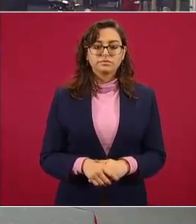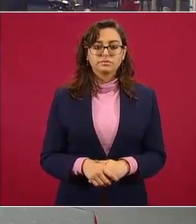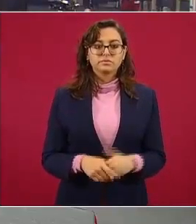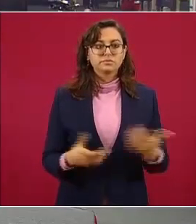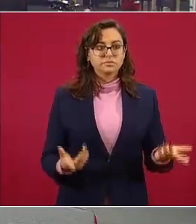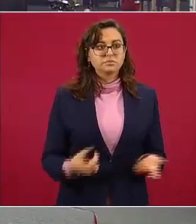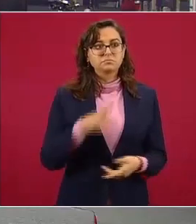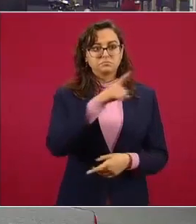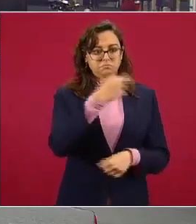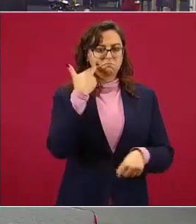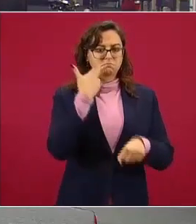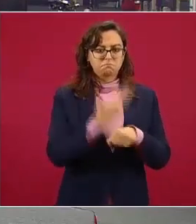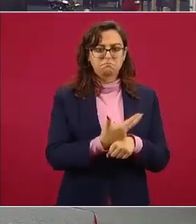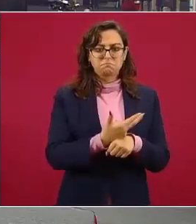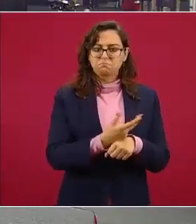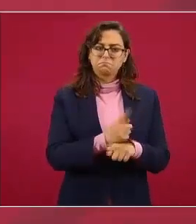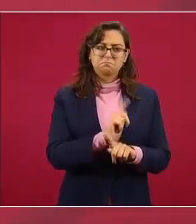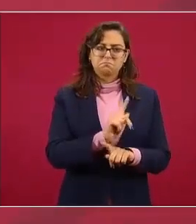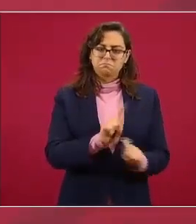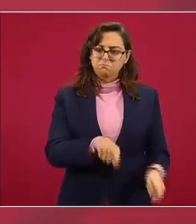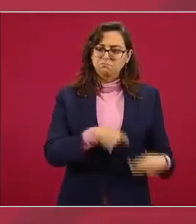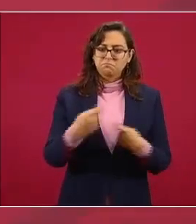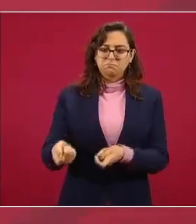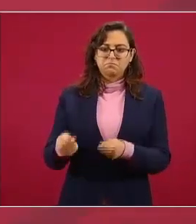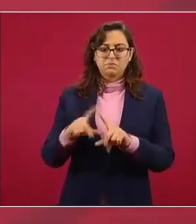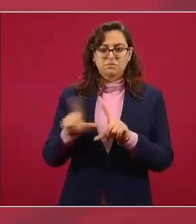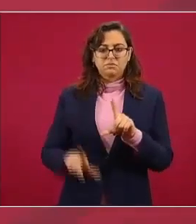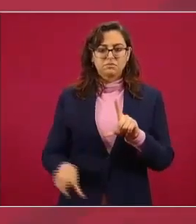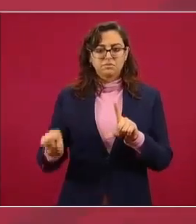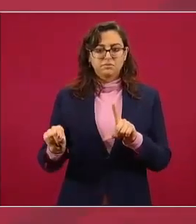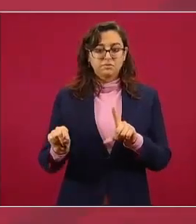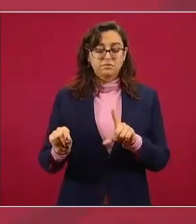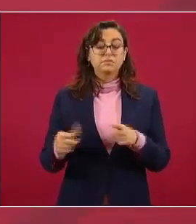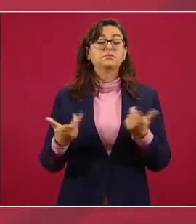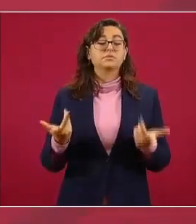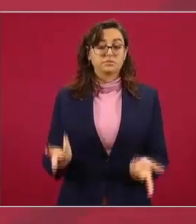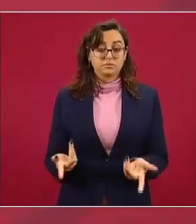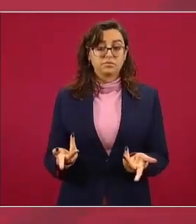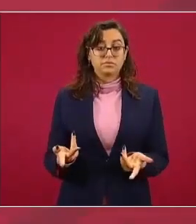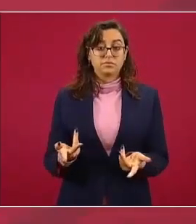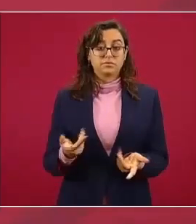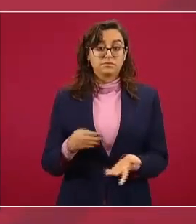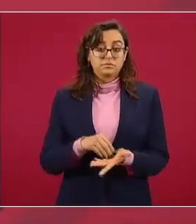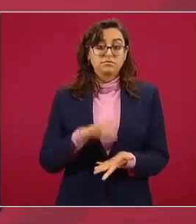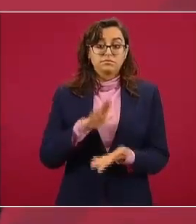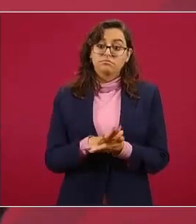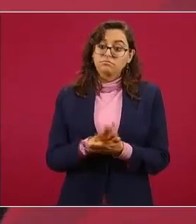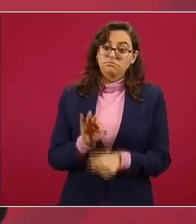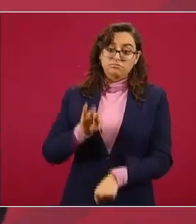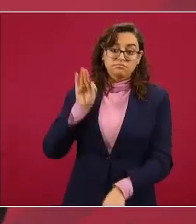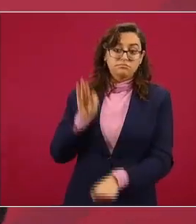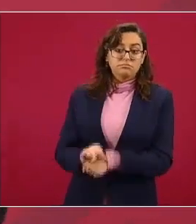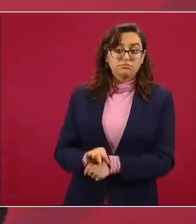resuelva la Fiscalía General de la República un precedente en favor de México